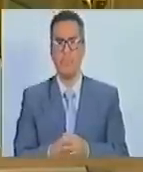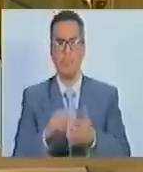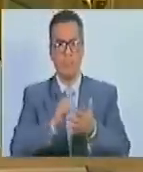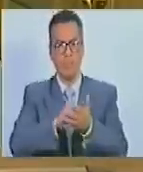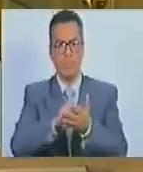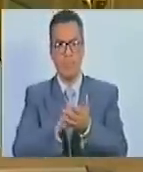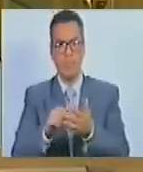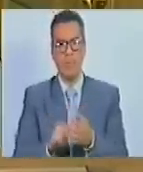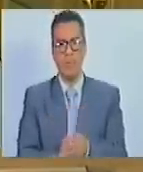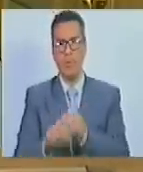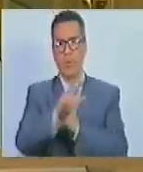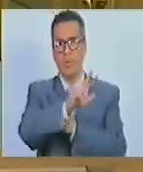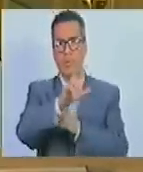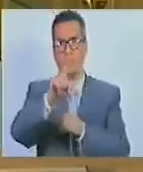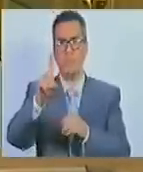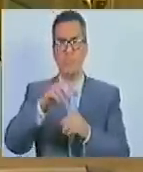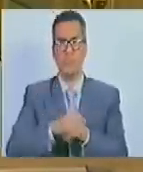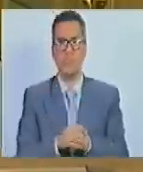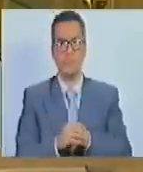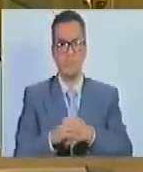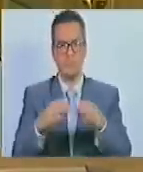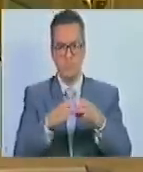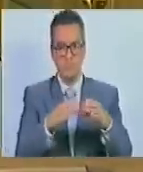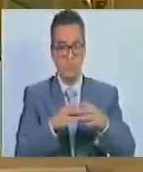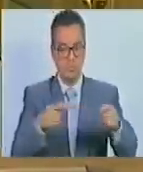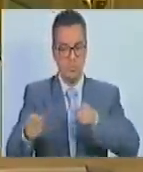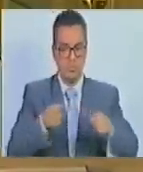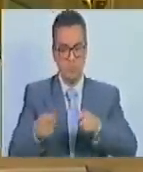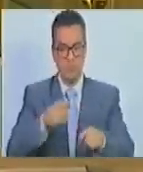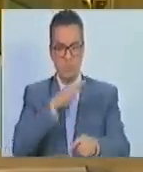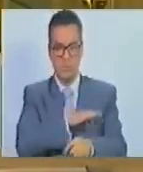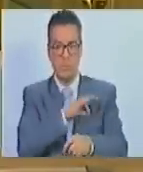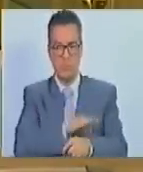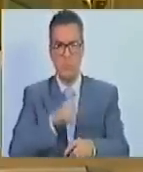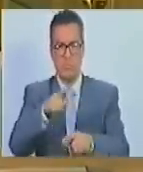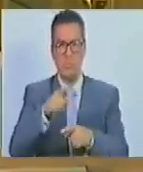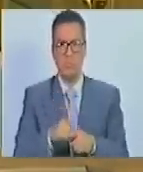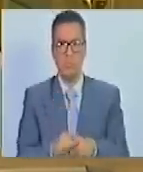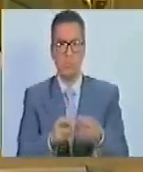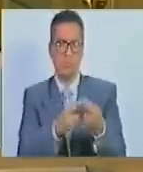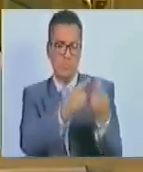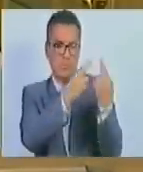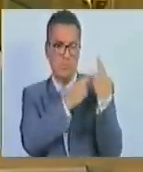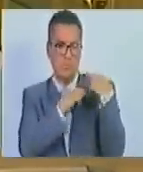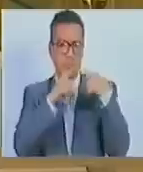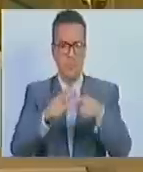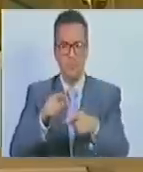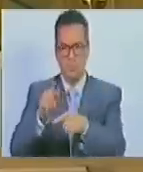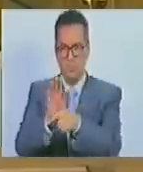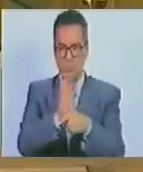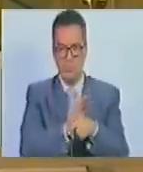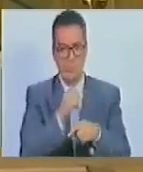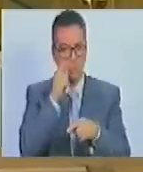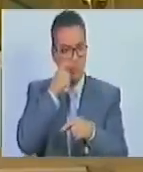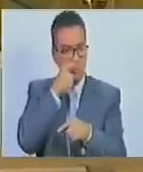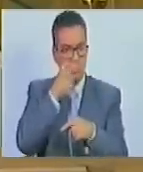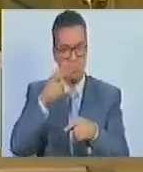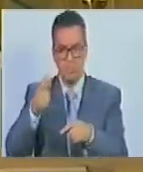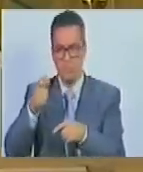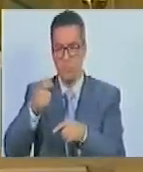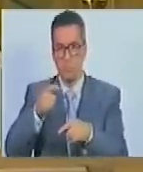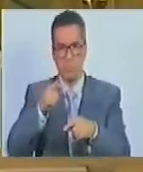Artículo 31. La unidad de Contraloría Social en la instancia encargada de la prevención, vigilancia,